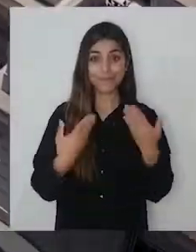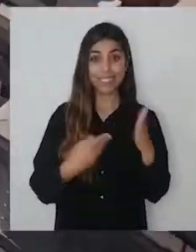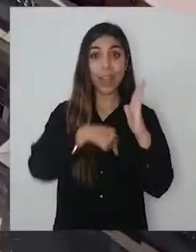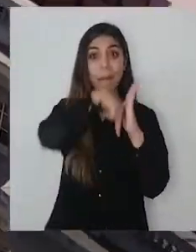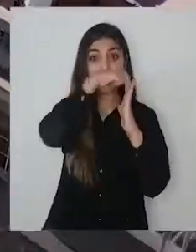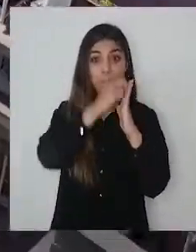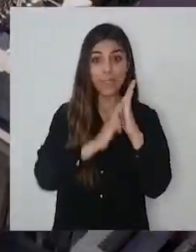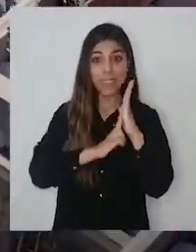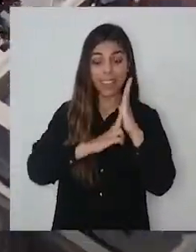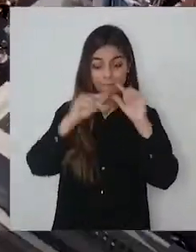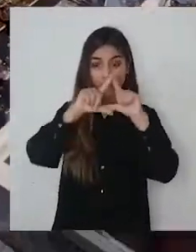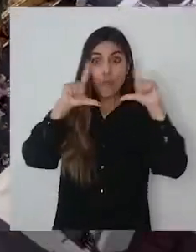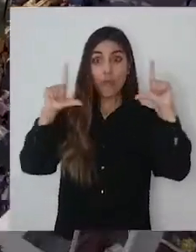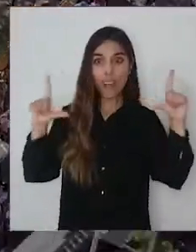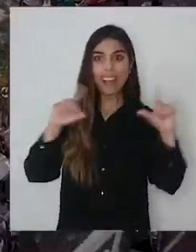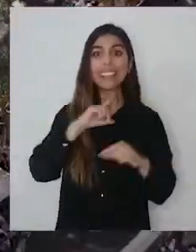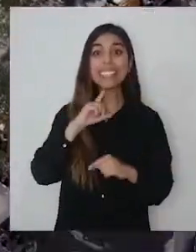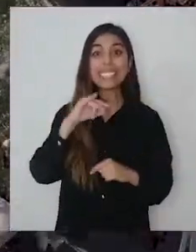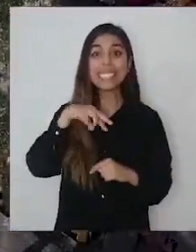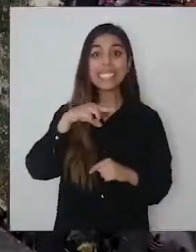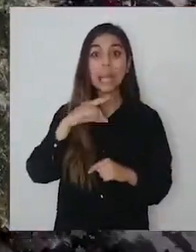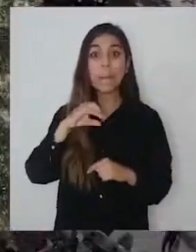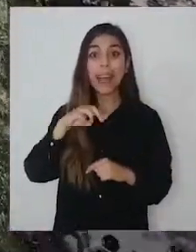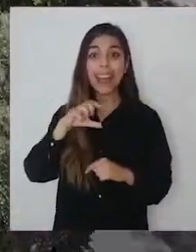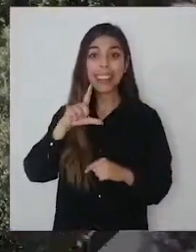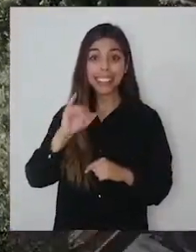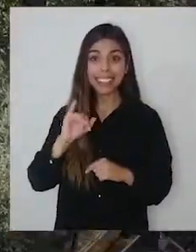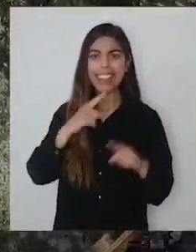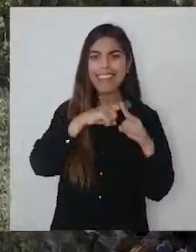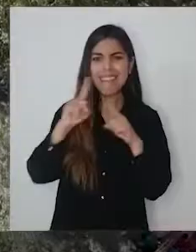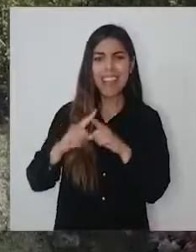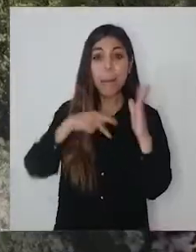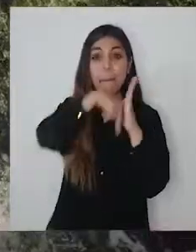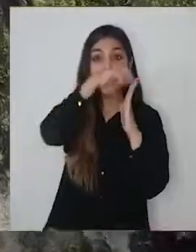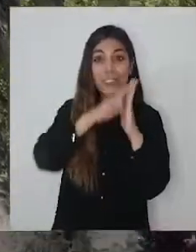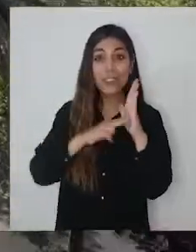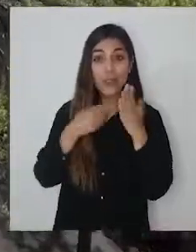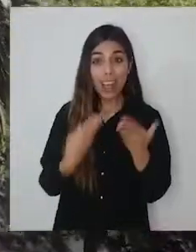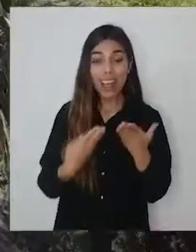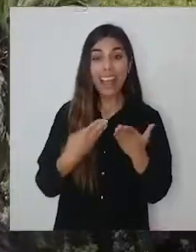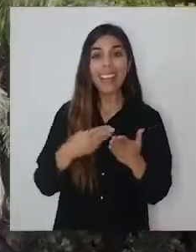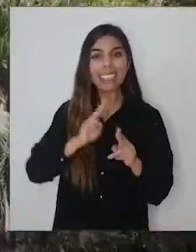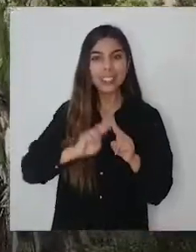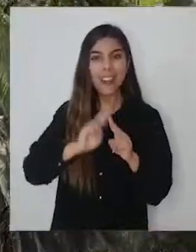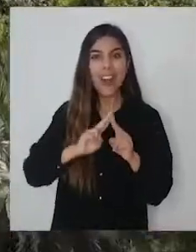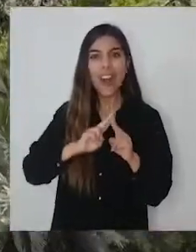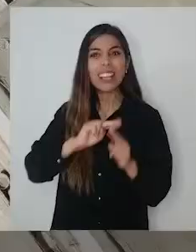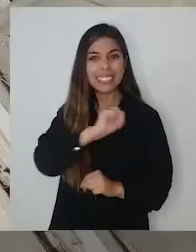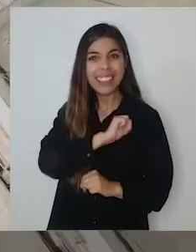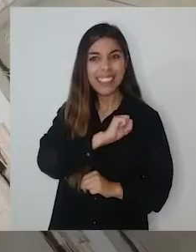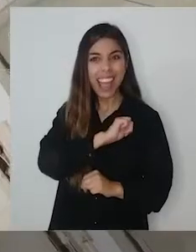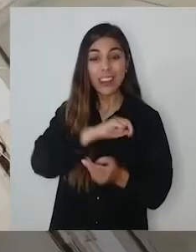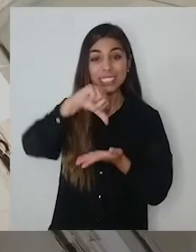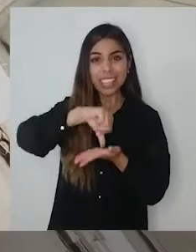La obra del mural Quinchamalí es parte de una serie de obras que desarrolló Nemesio Antunes en el centro de Santiago, en el